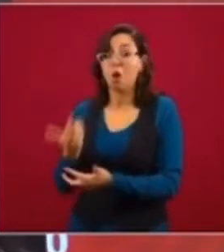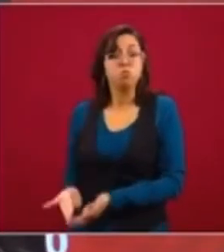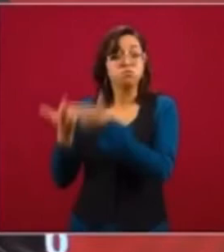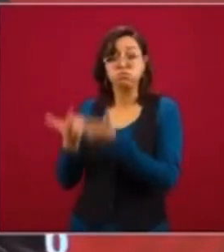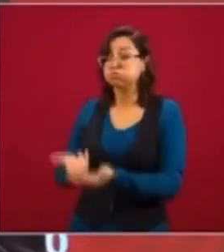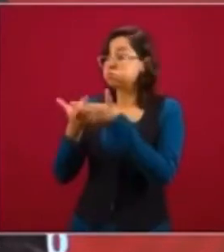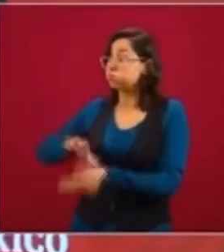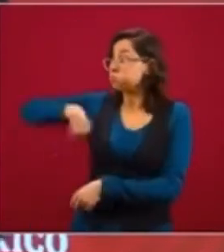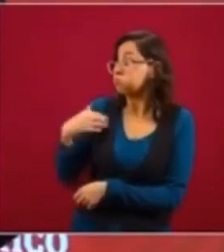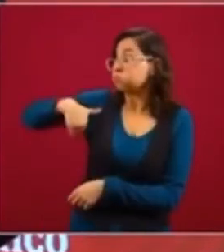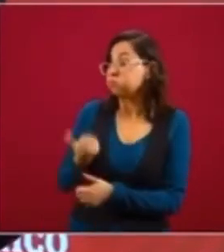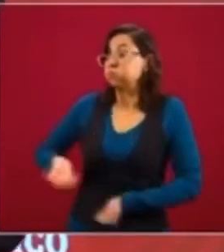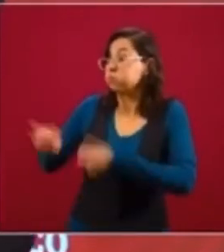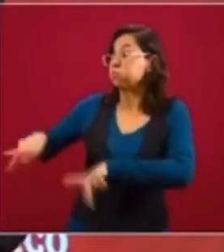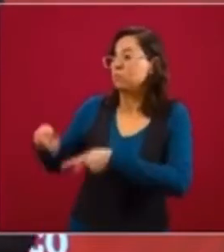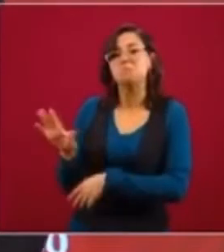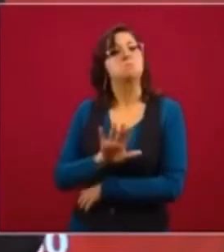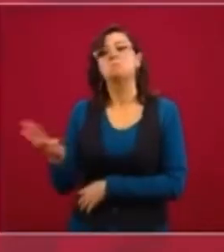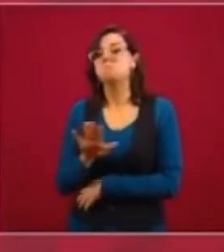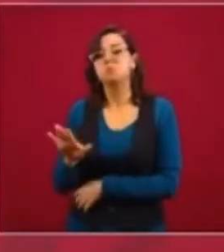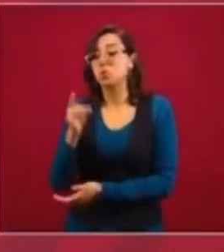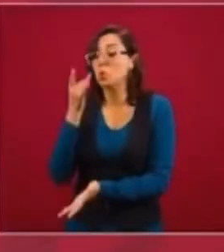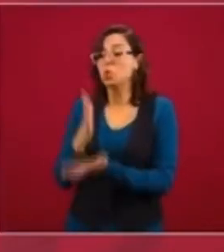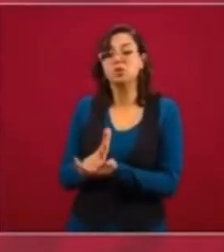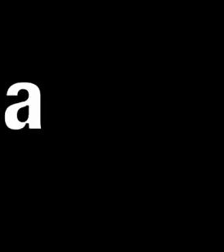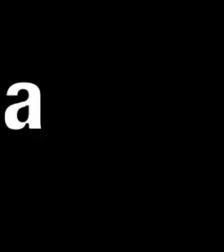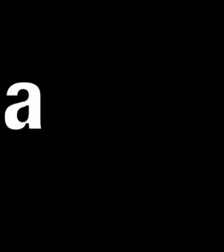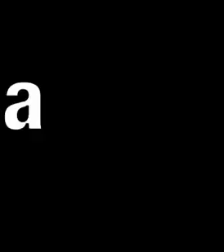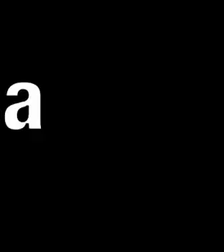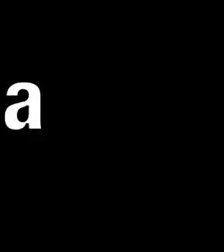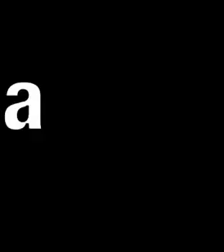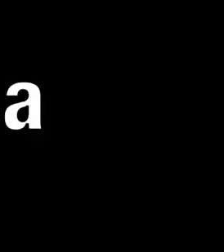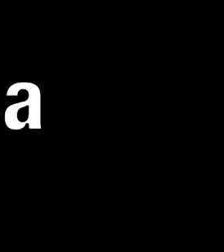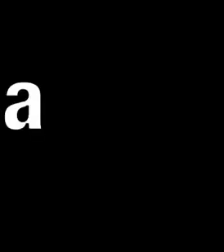e indispensable para nuestro consumo interno.